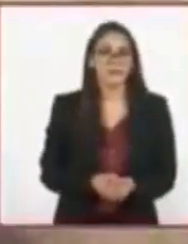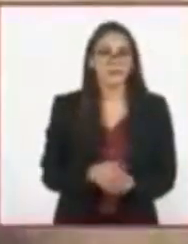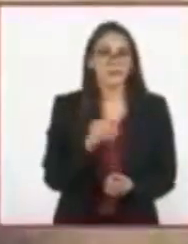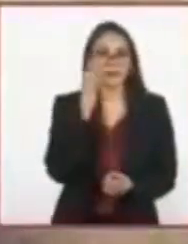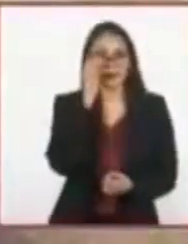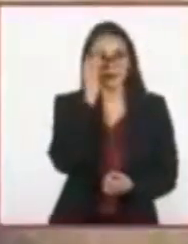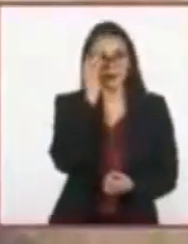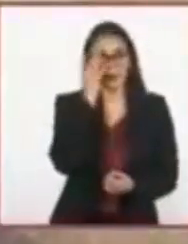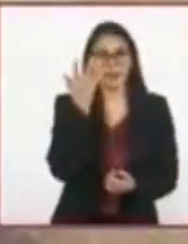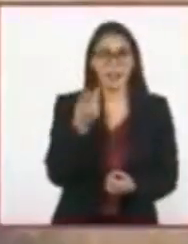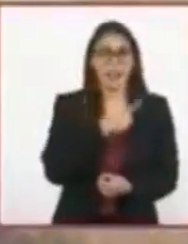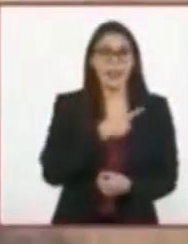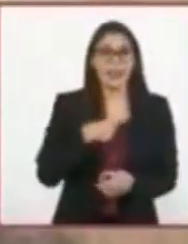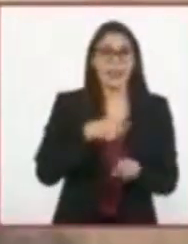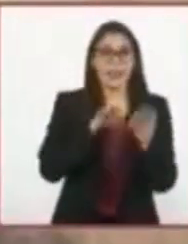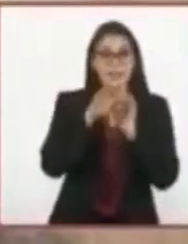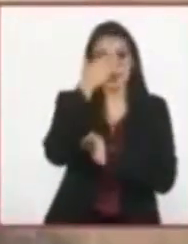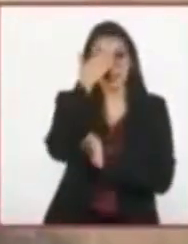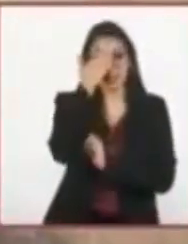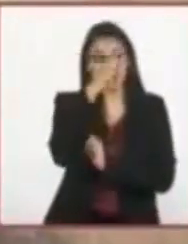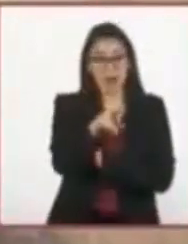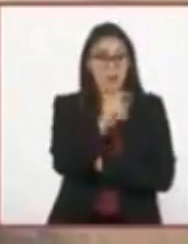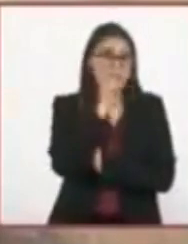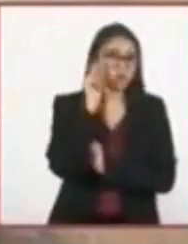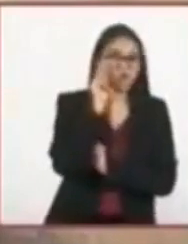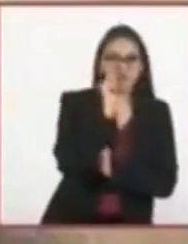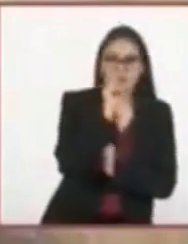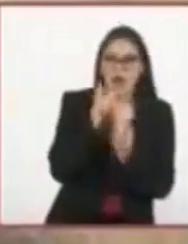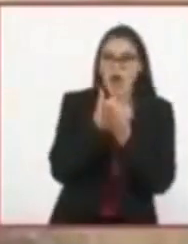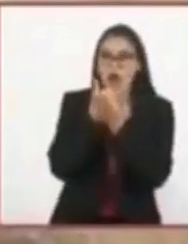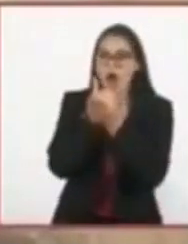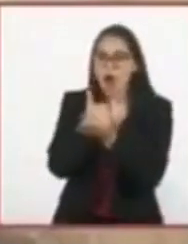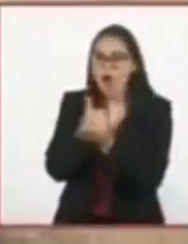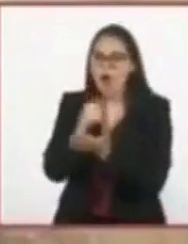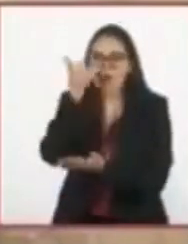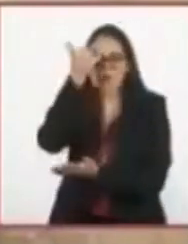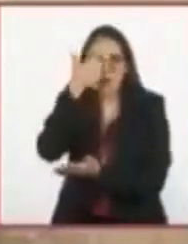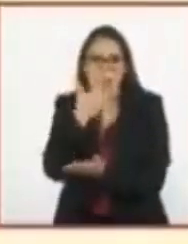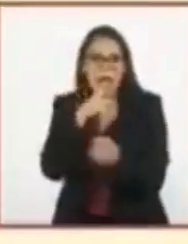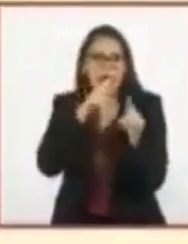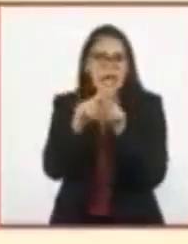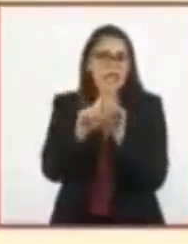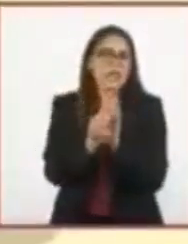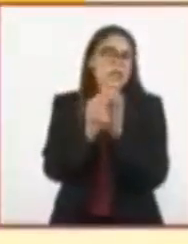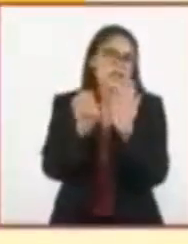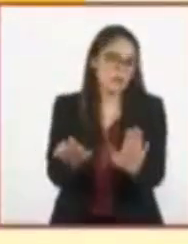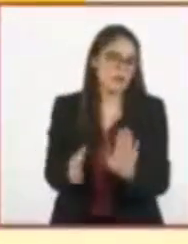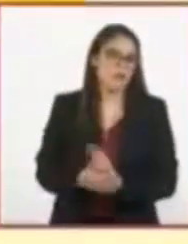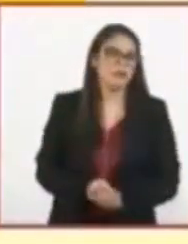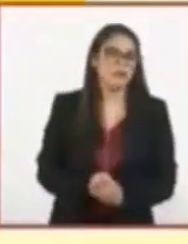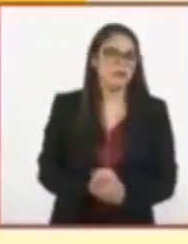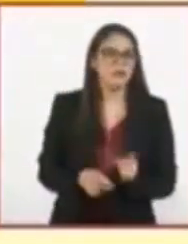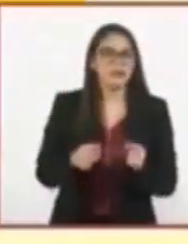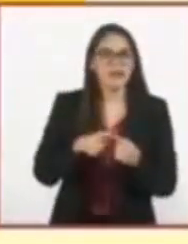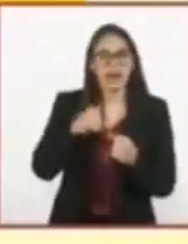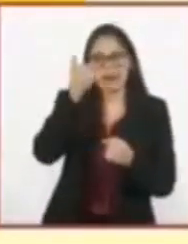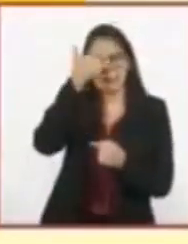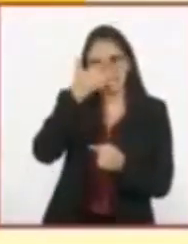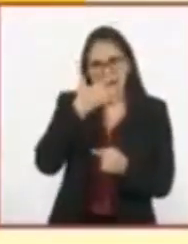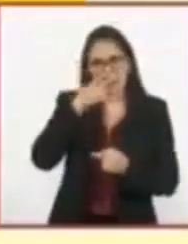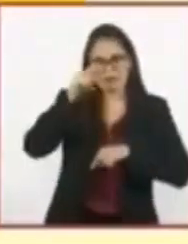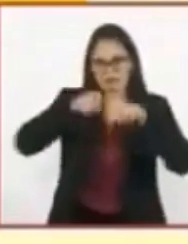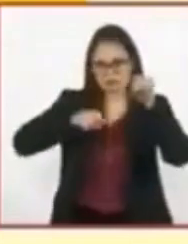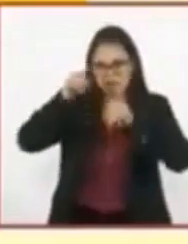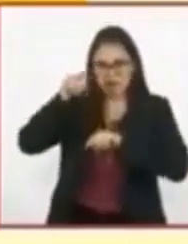Es importante preparar los recursos visuales que apoyarán el contenido del texto, como imágenes, tablas,